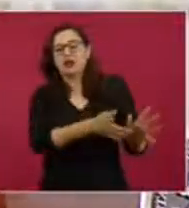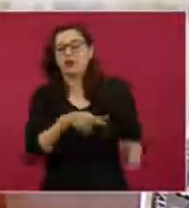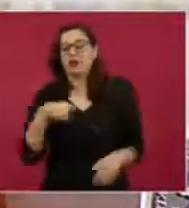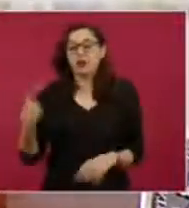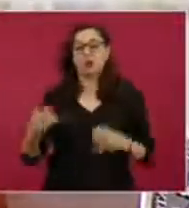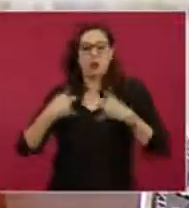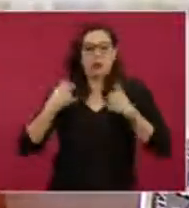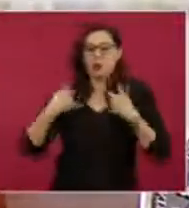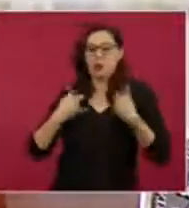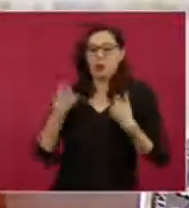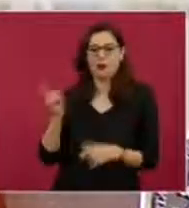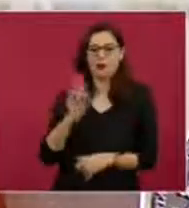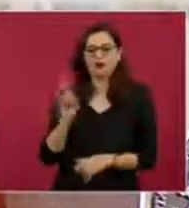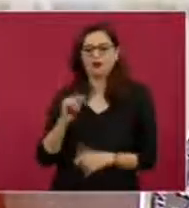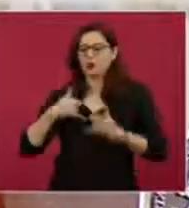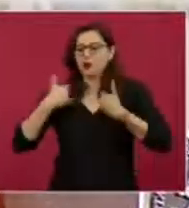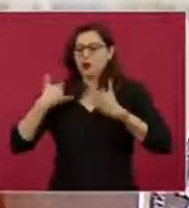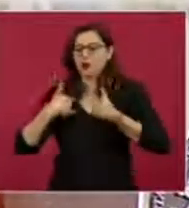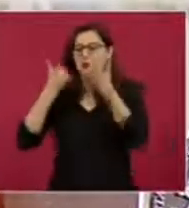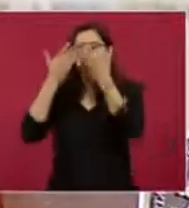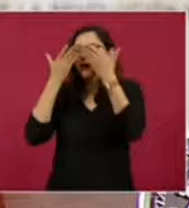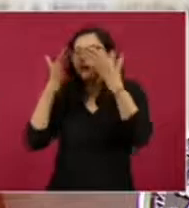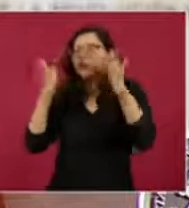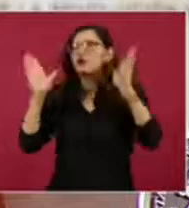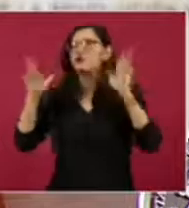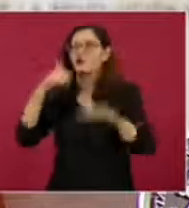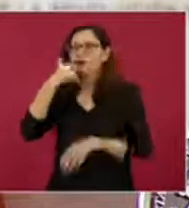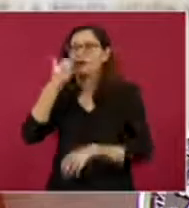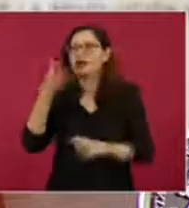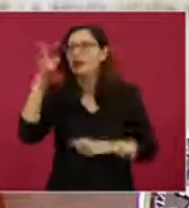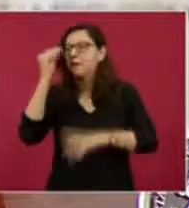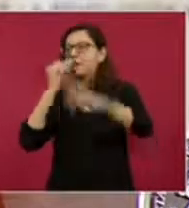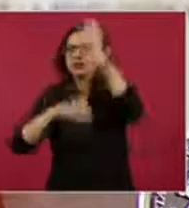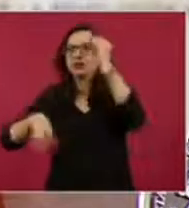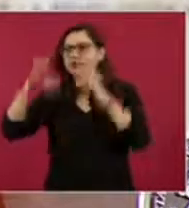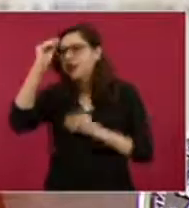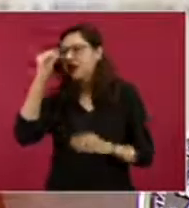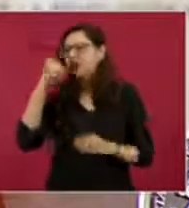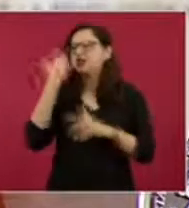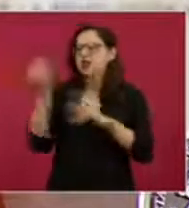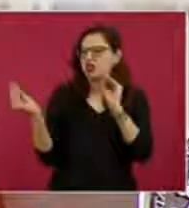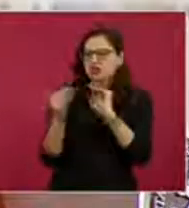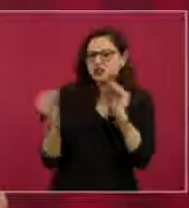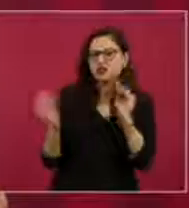hay que argumentar con ellos.